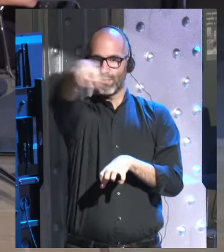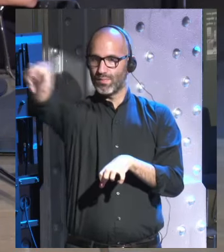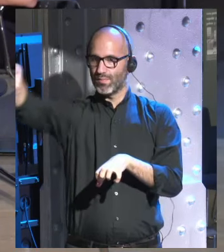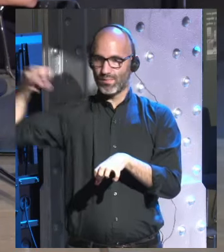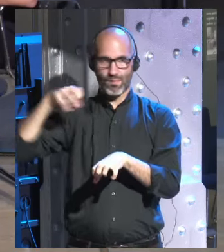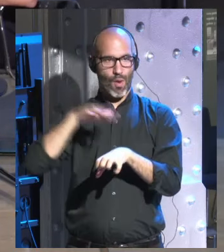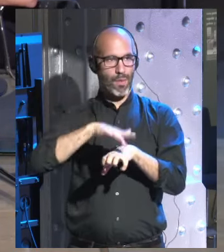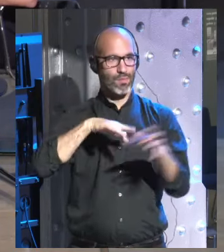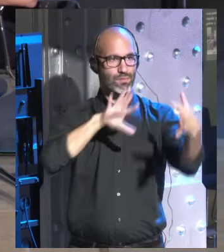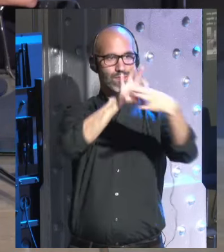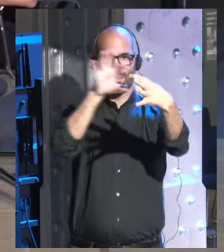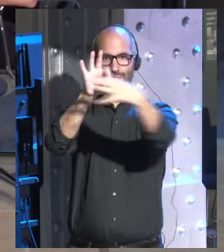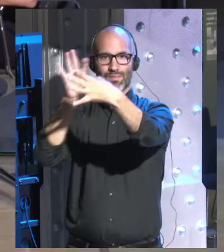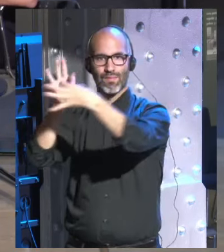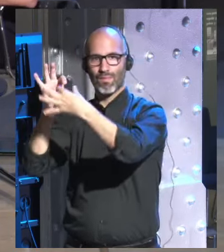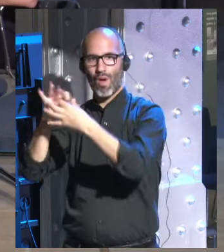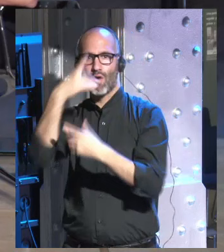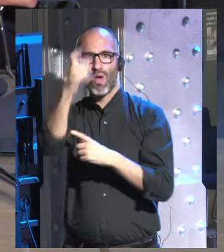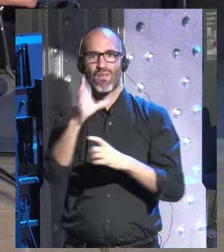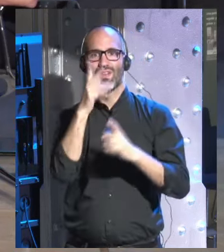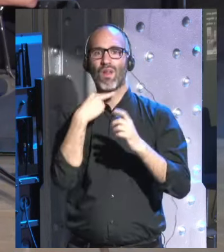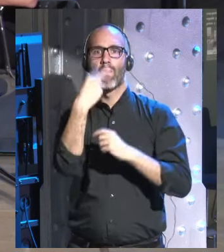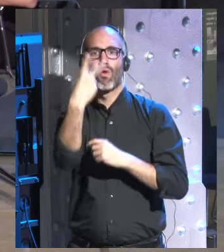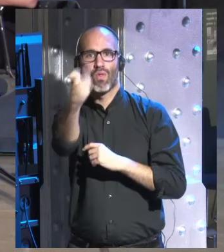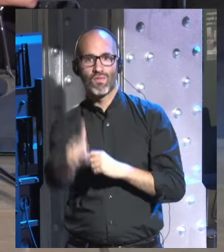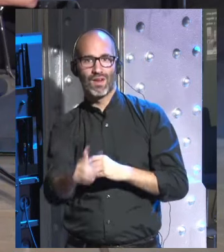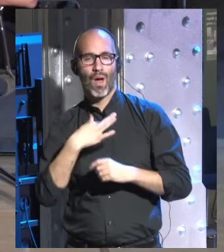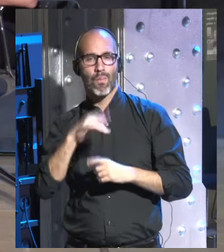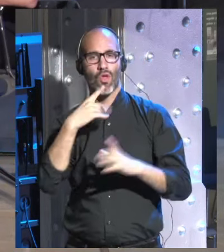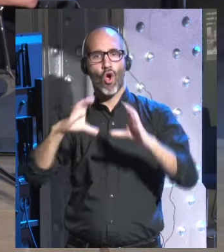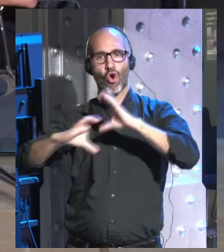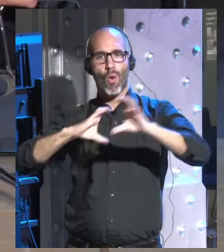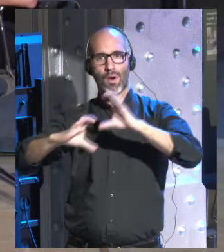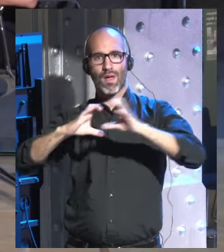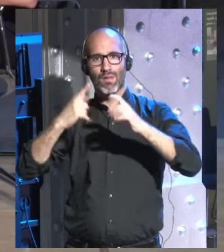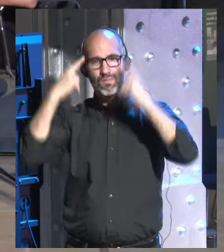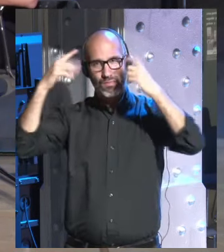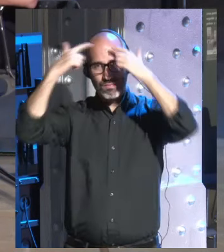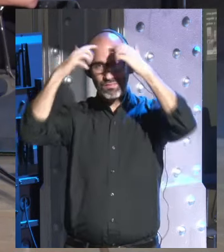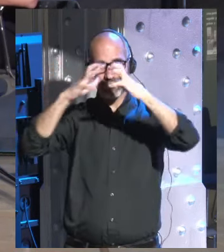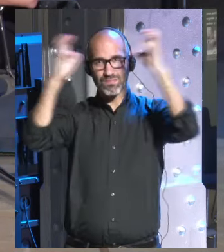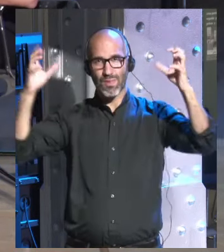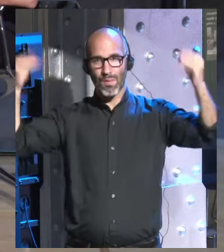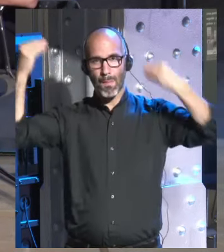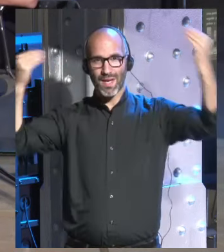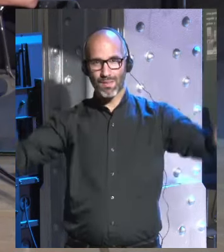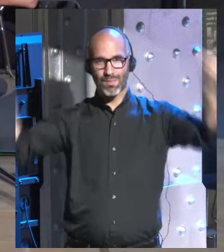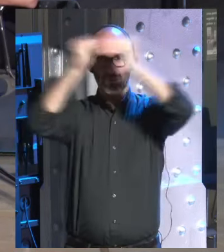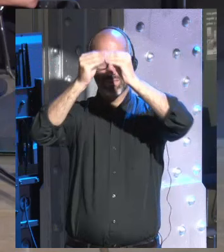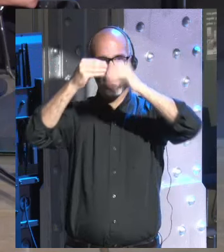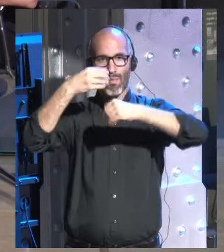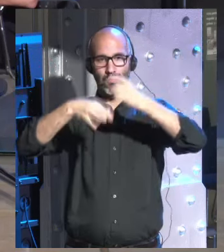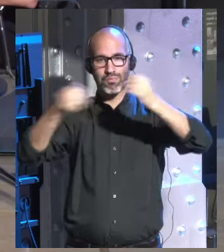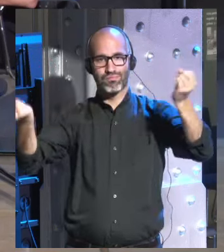podría comunicarme contigo directamente no por voz sino por transmisión directa de pensamientos de mi cerebro